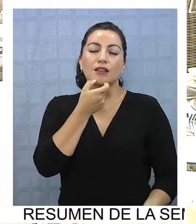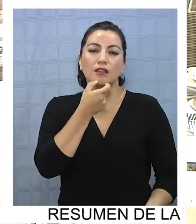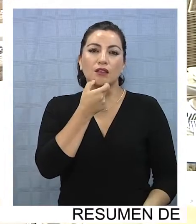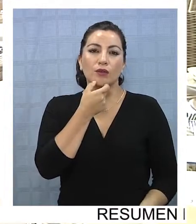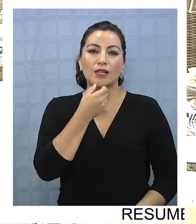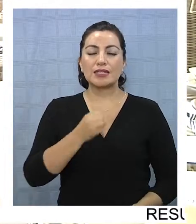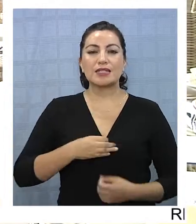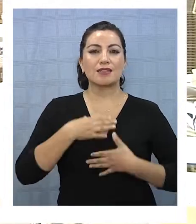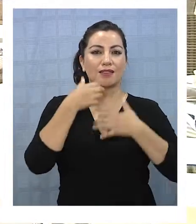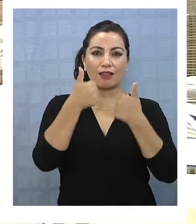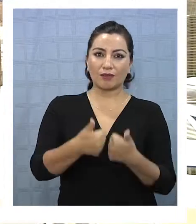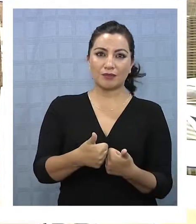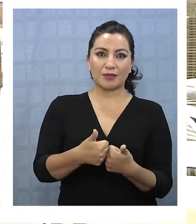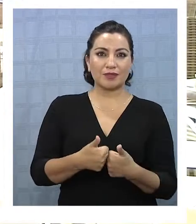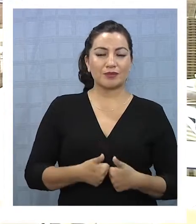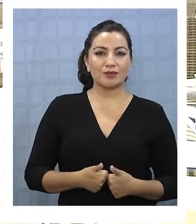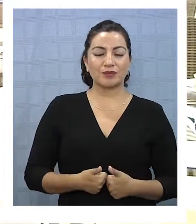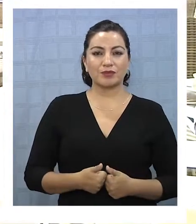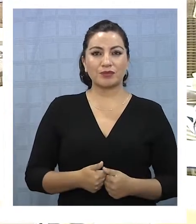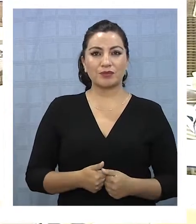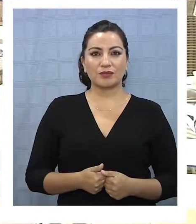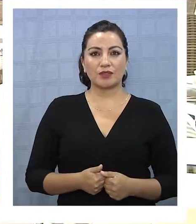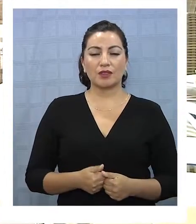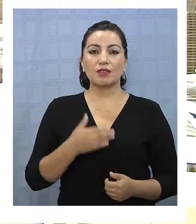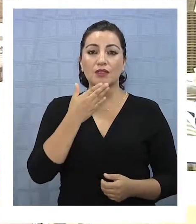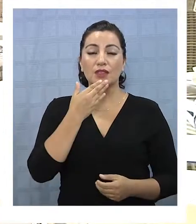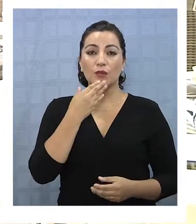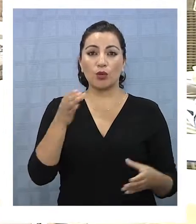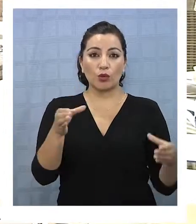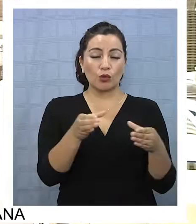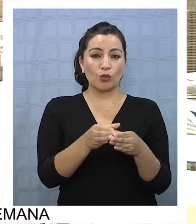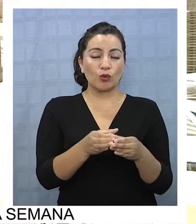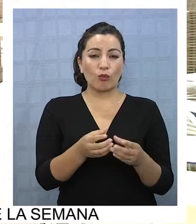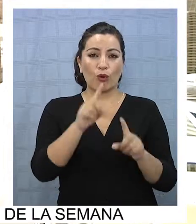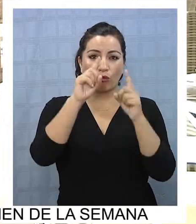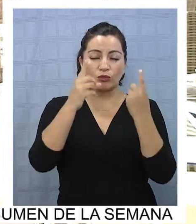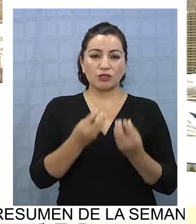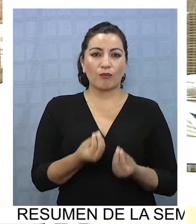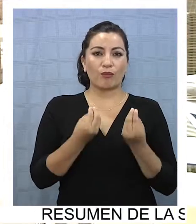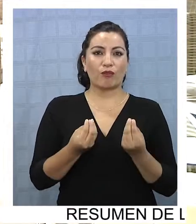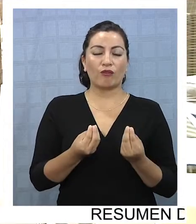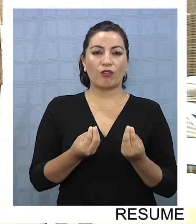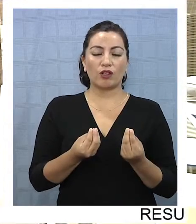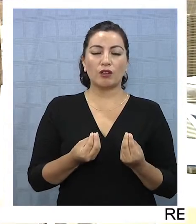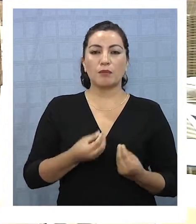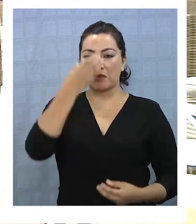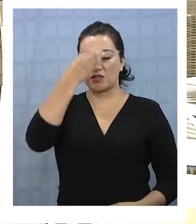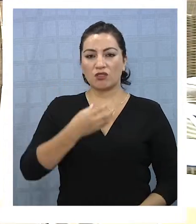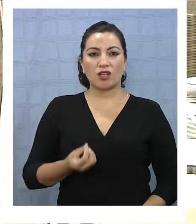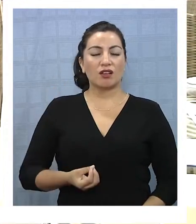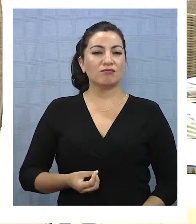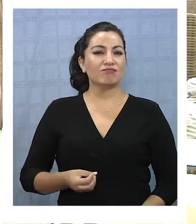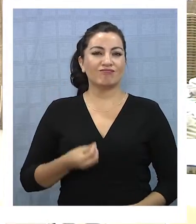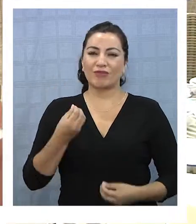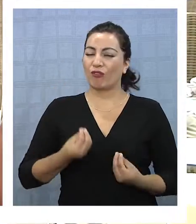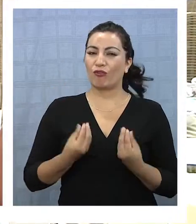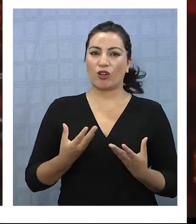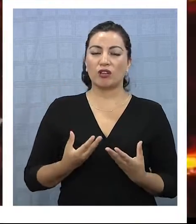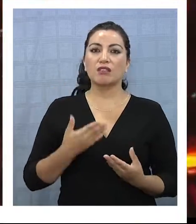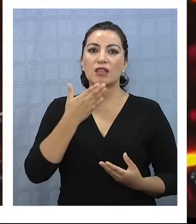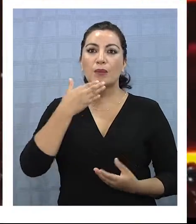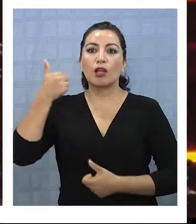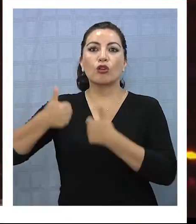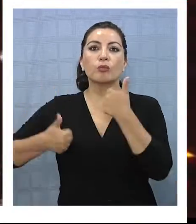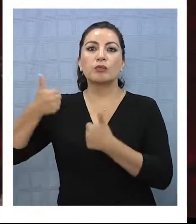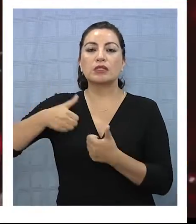pasen bien, buenos músicos de trayectoria, cabros nuevos, la competencia siento que ha pasado a ser ya nada.